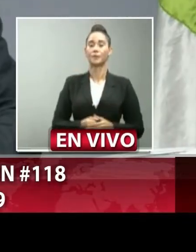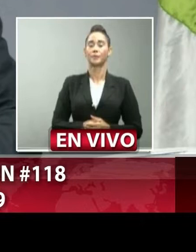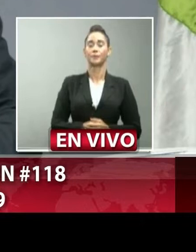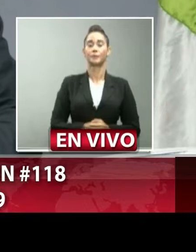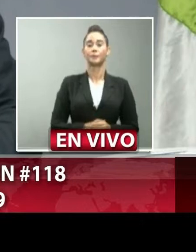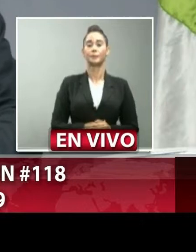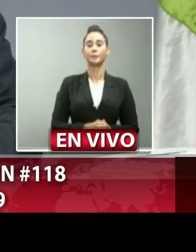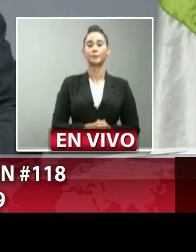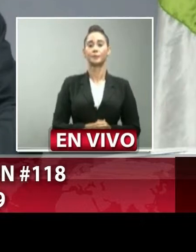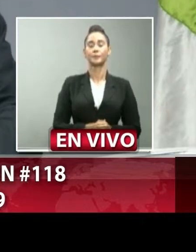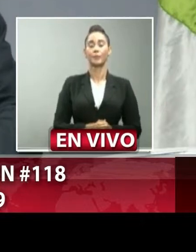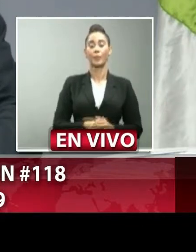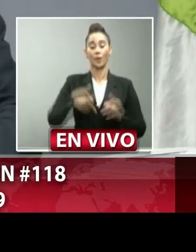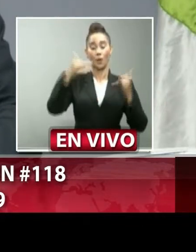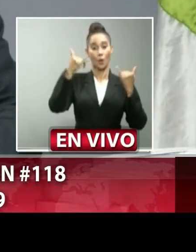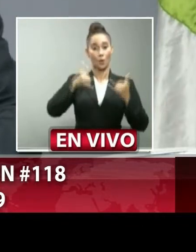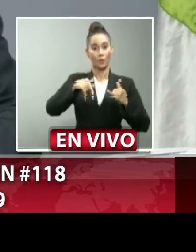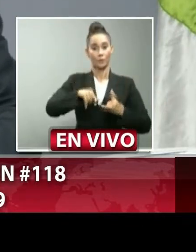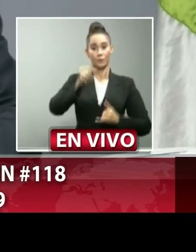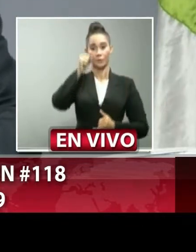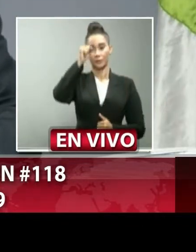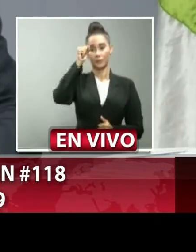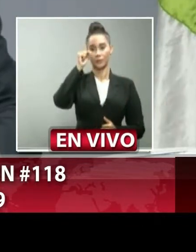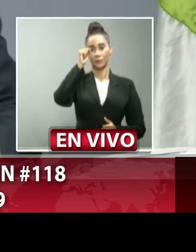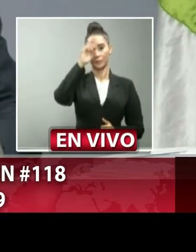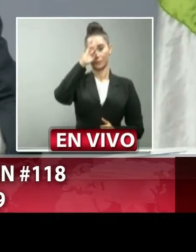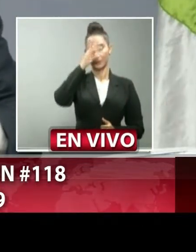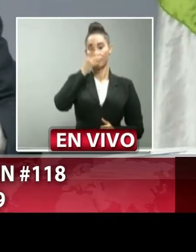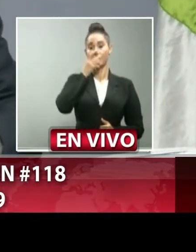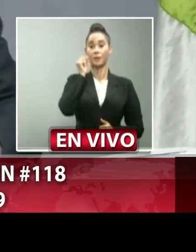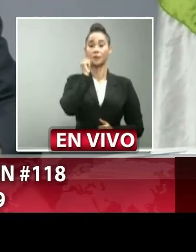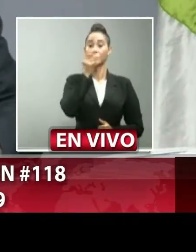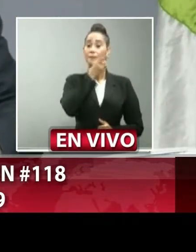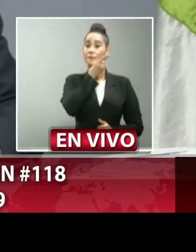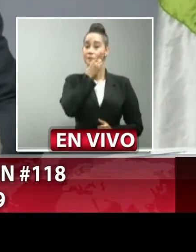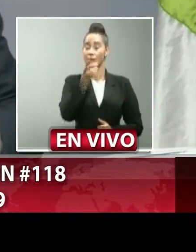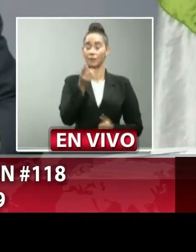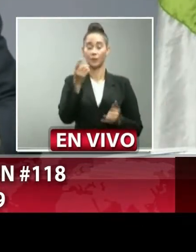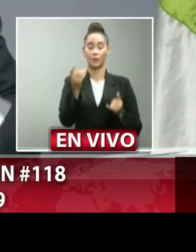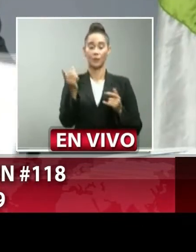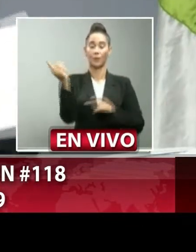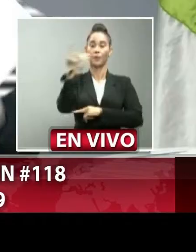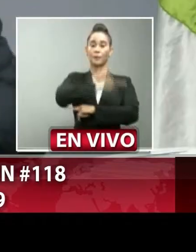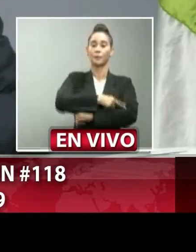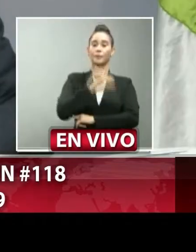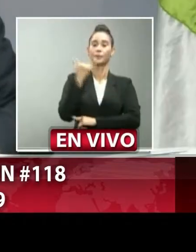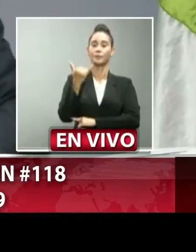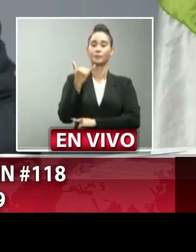dado en Santo Domingo, República Dominicana en el día de hoy